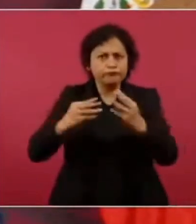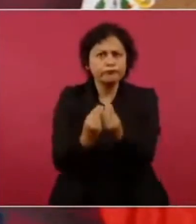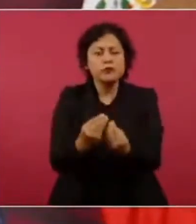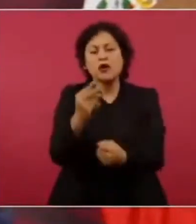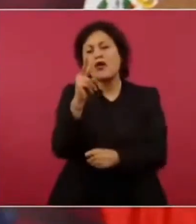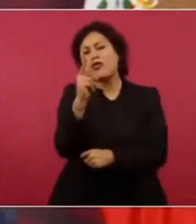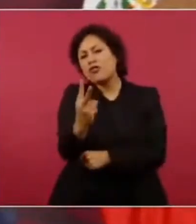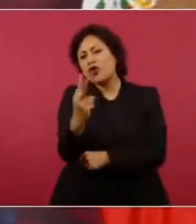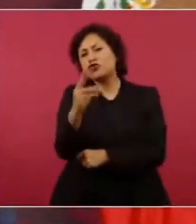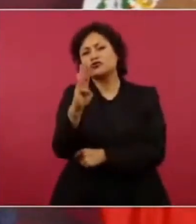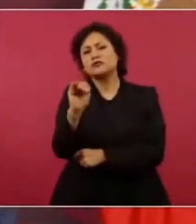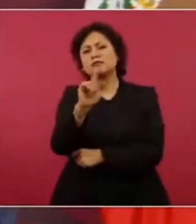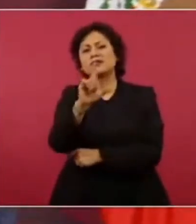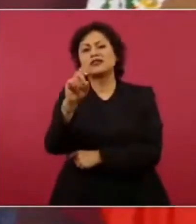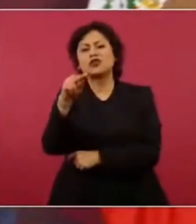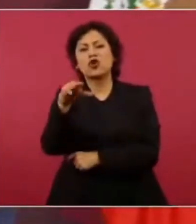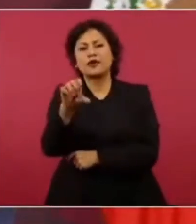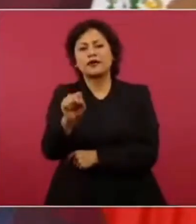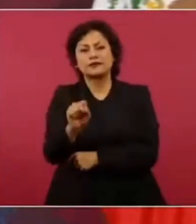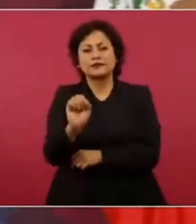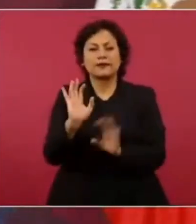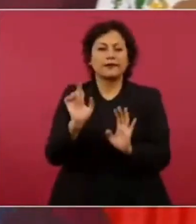O se equivocó por poco, ¿no?